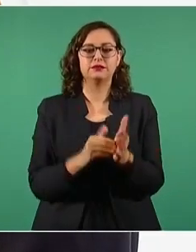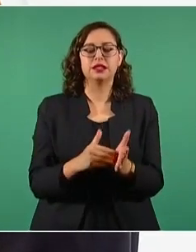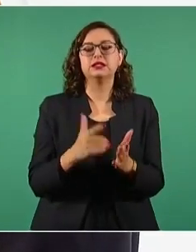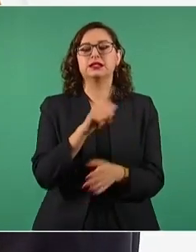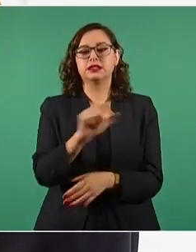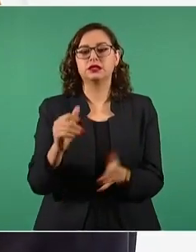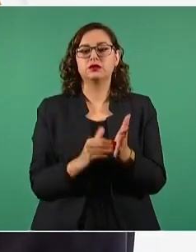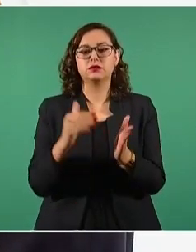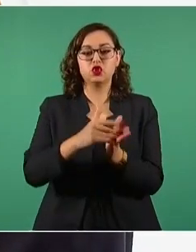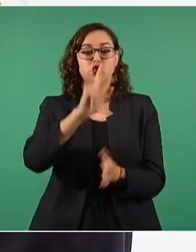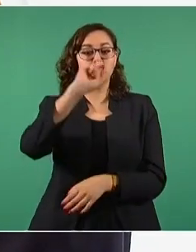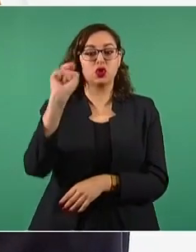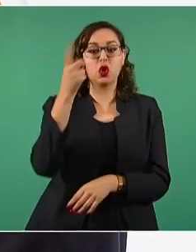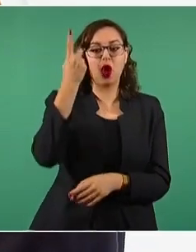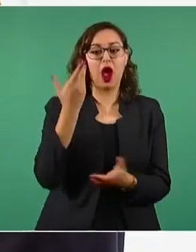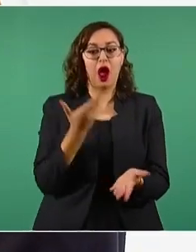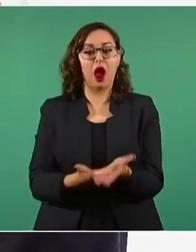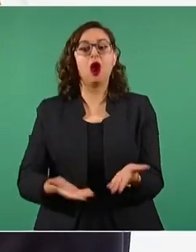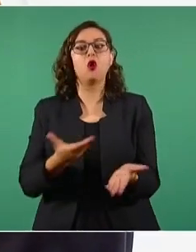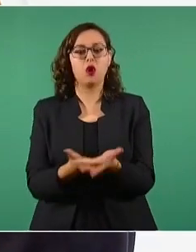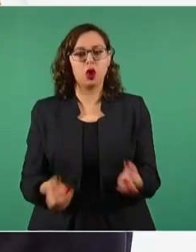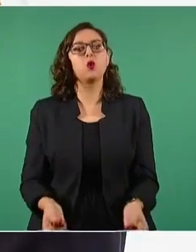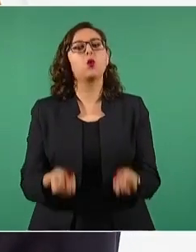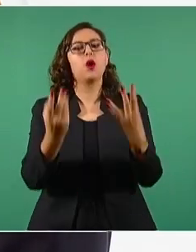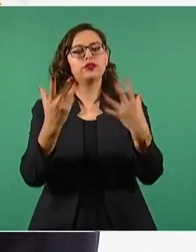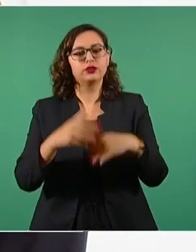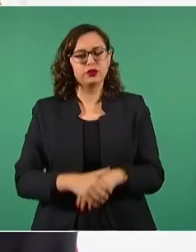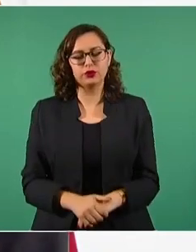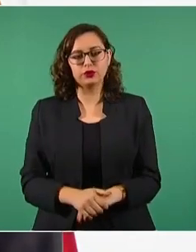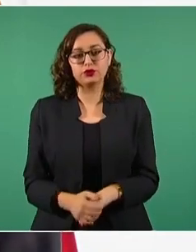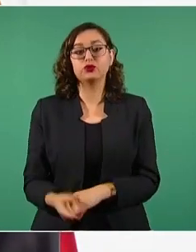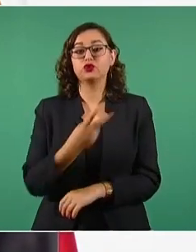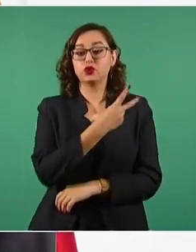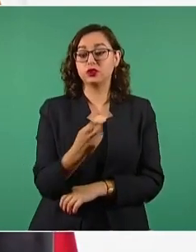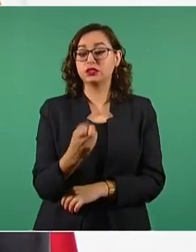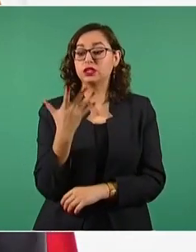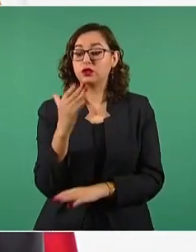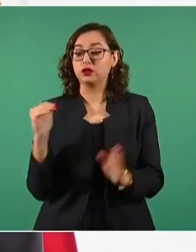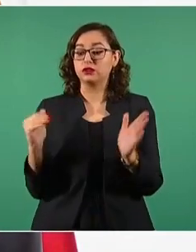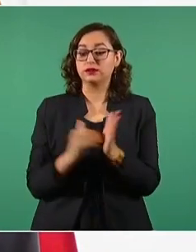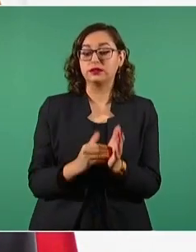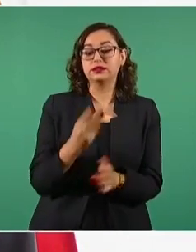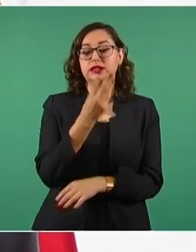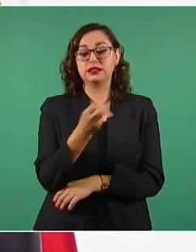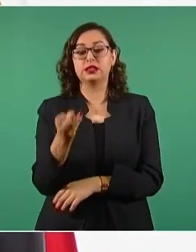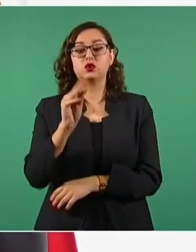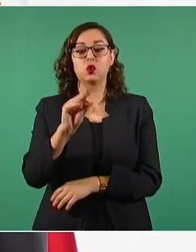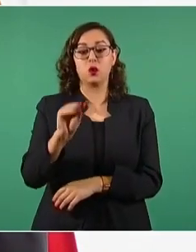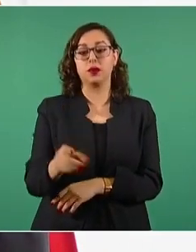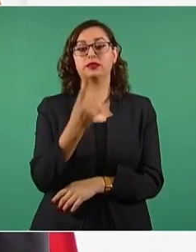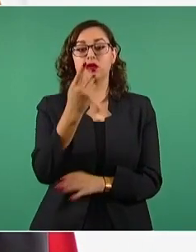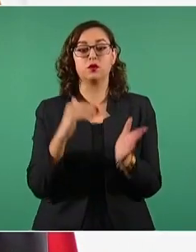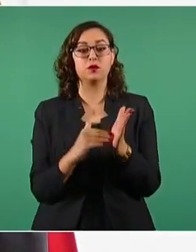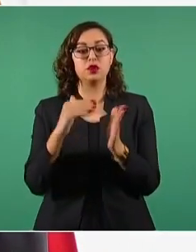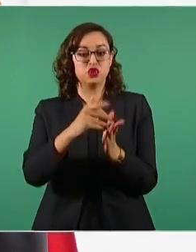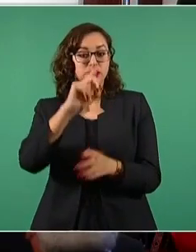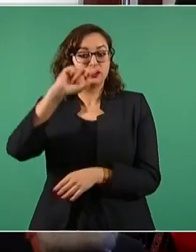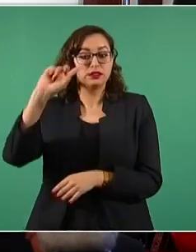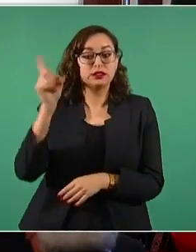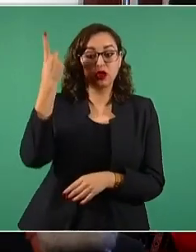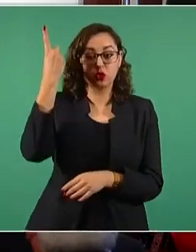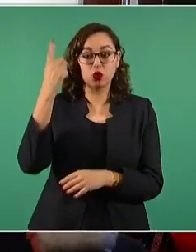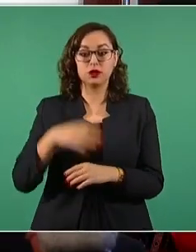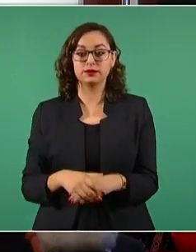actualmente ascienden a 205 mil 391 millones de dólares,